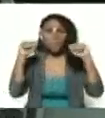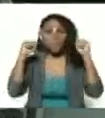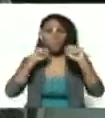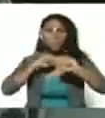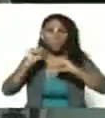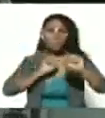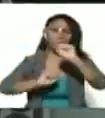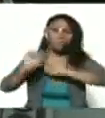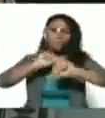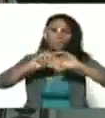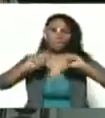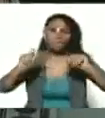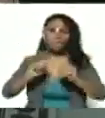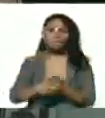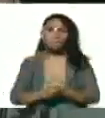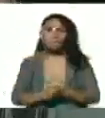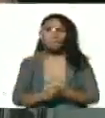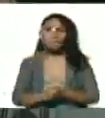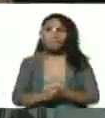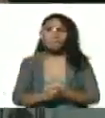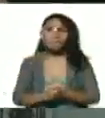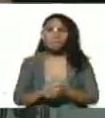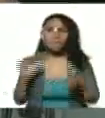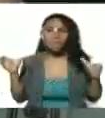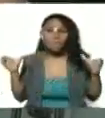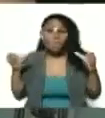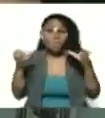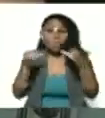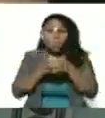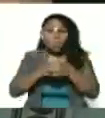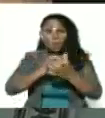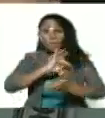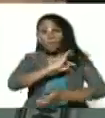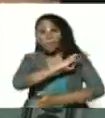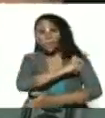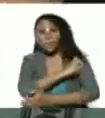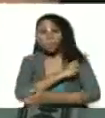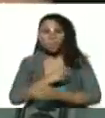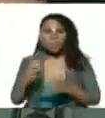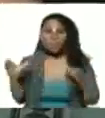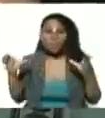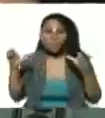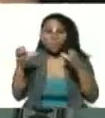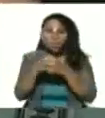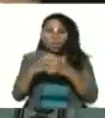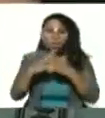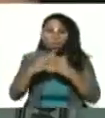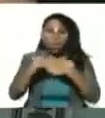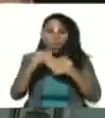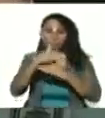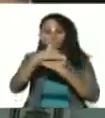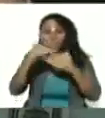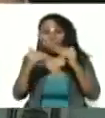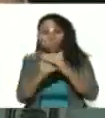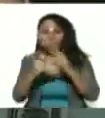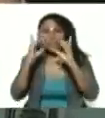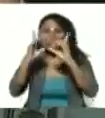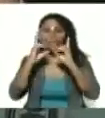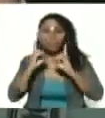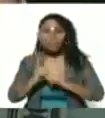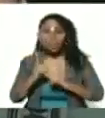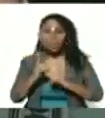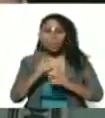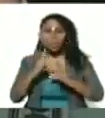defensivos territoriales reunimos a los generales reunimos a todos los oficiales subalternos y decidimos pues